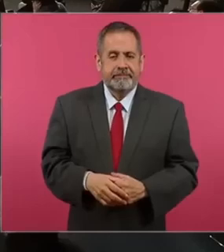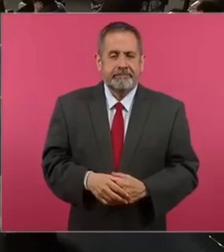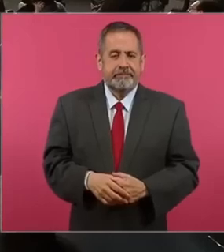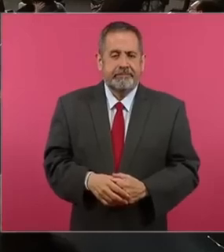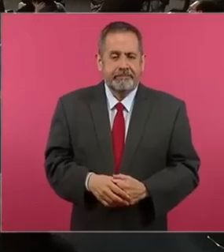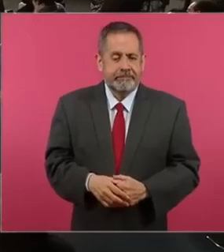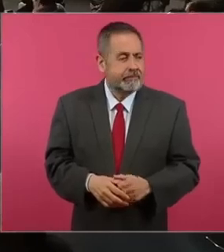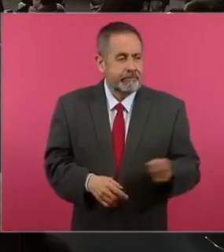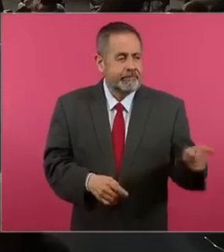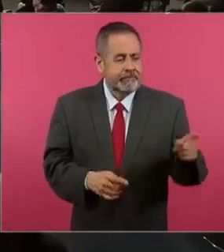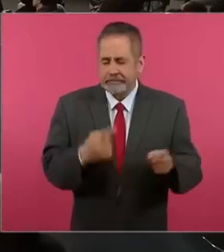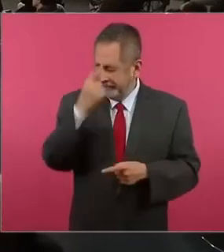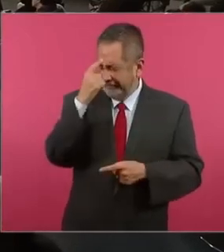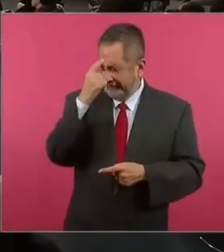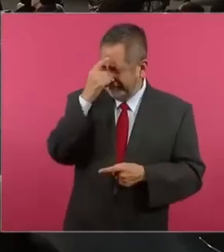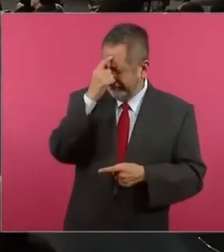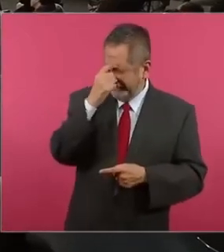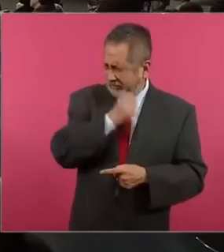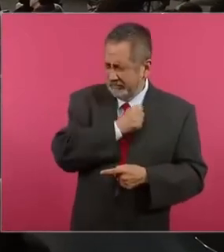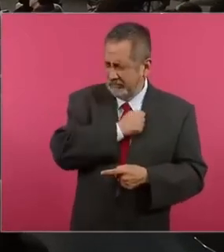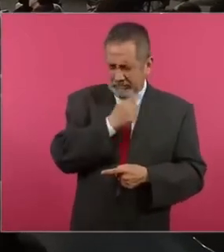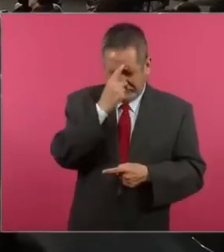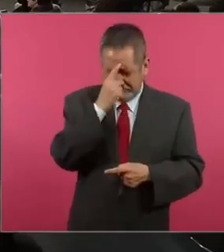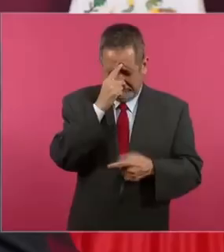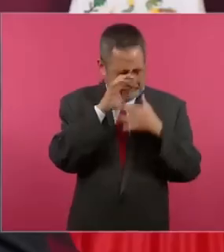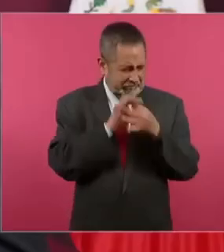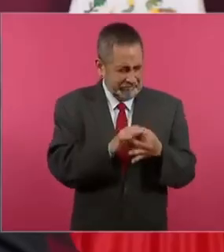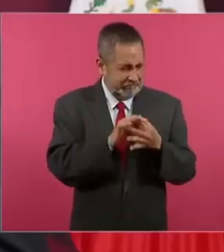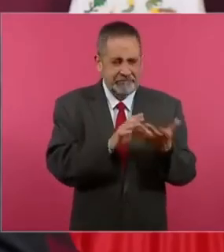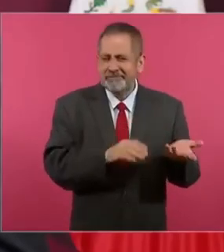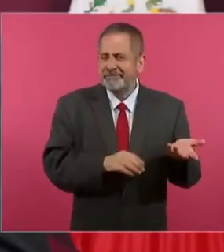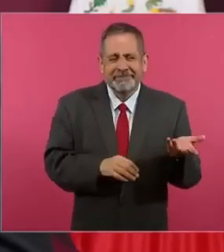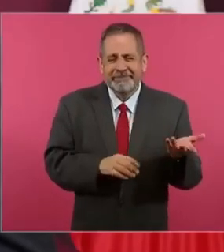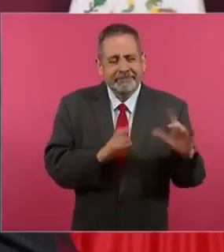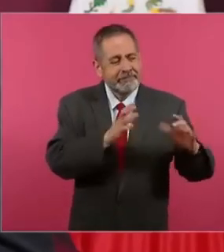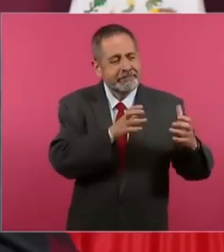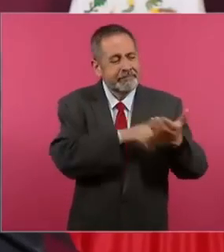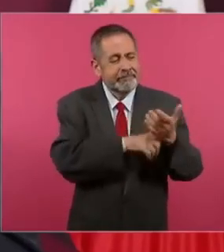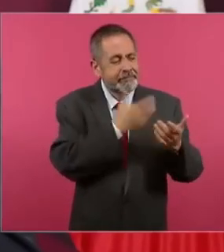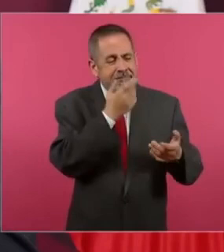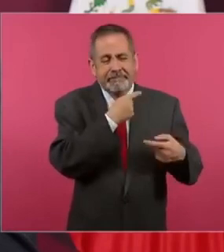fanatismo conservador y